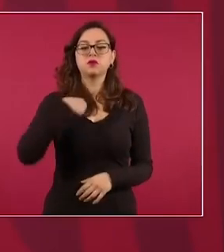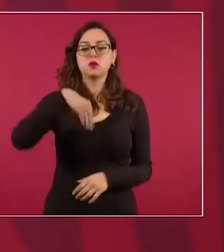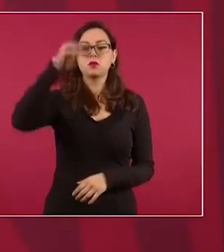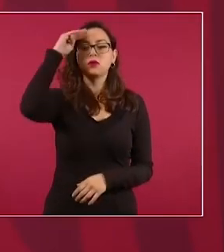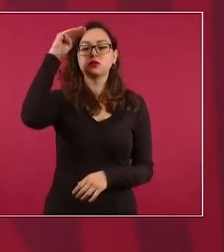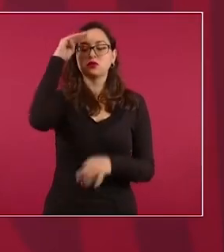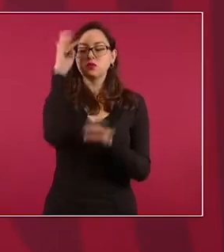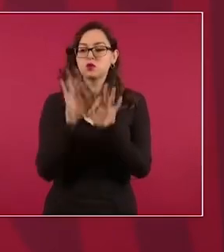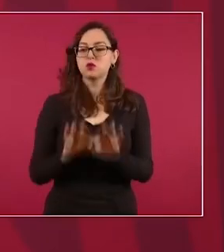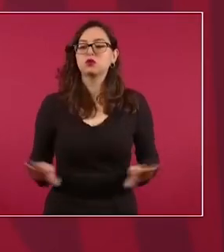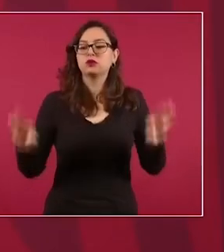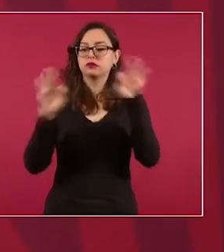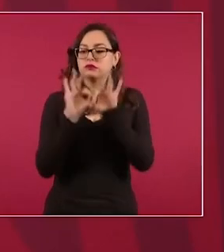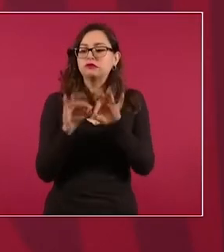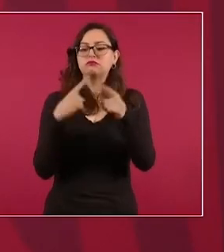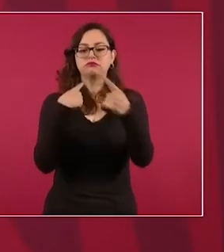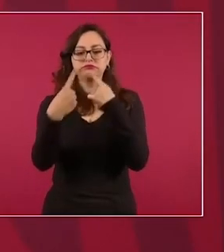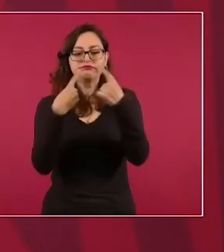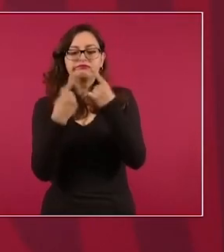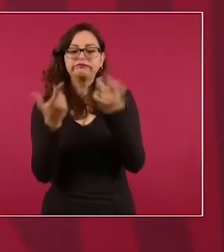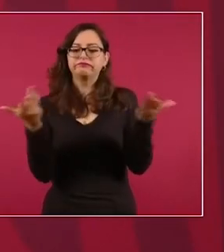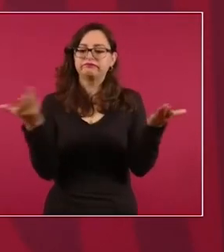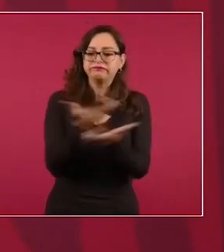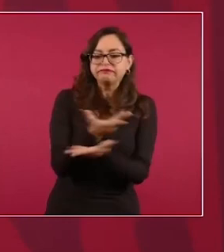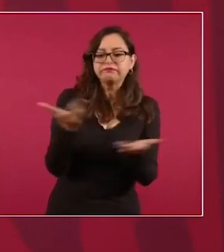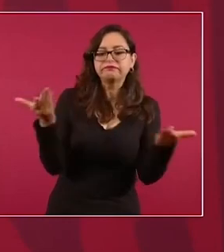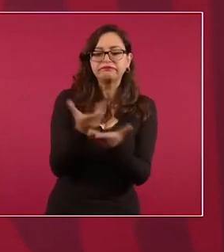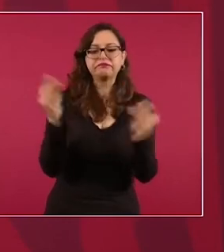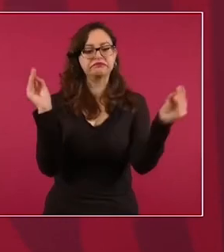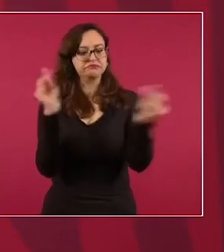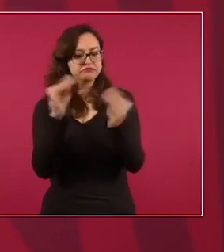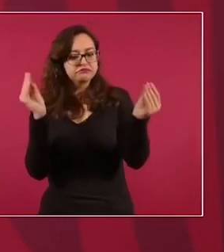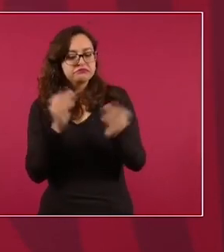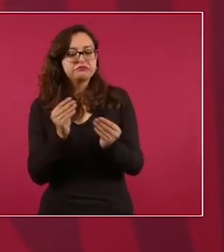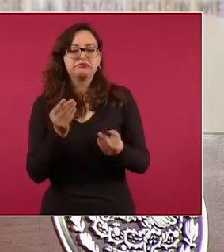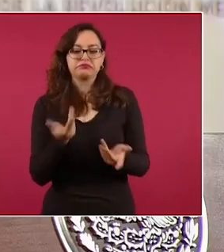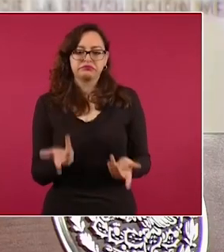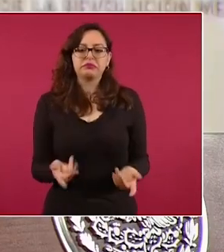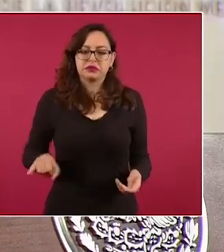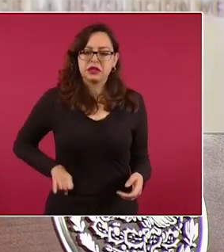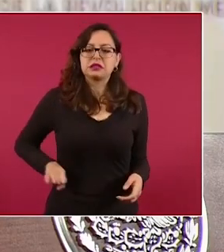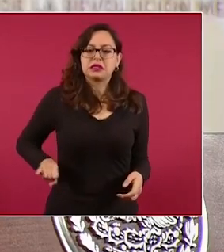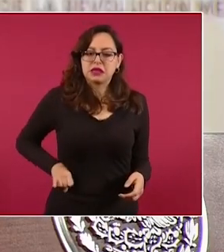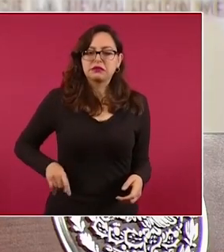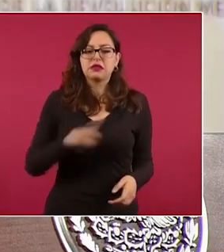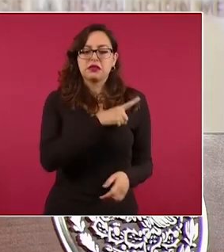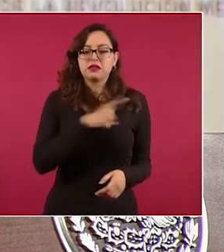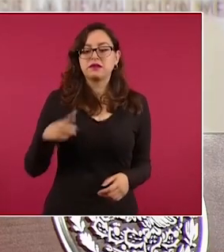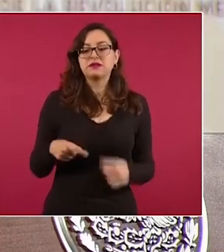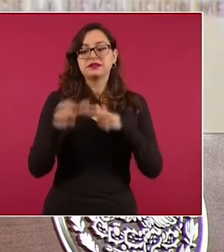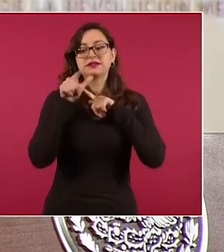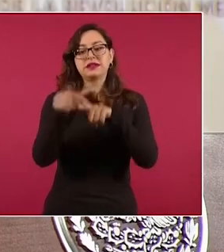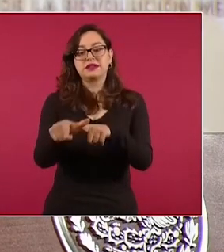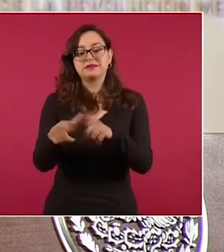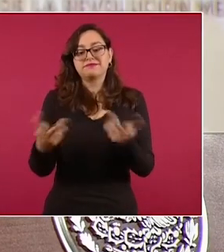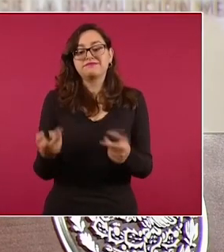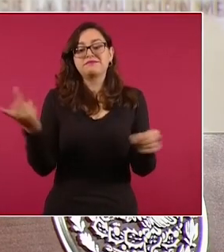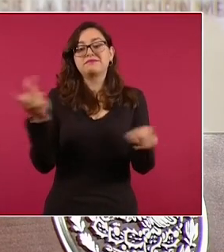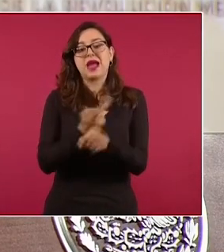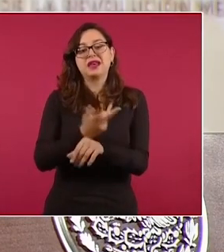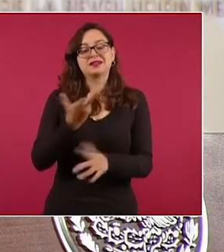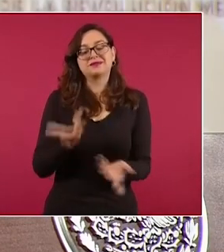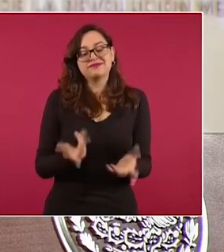Nada más era la opinión aplastante